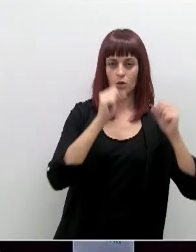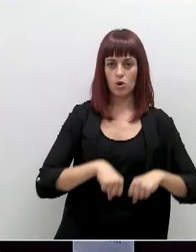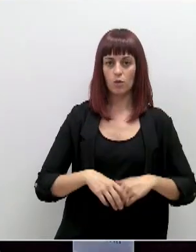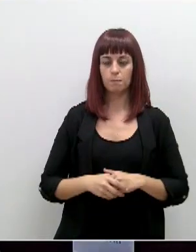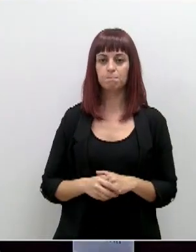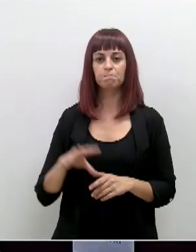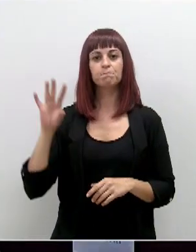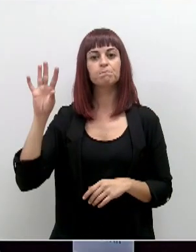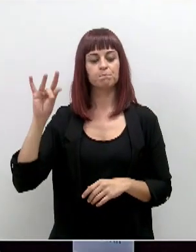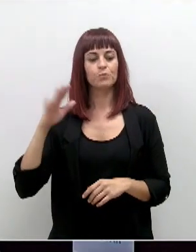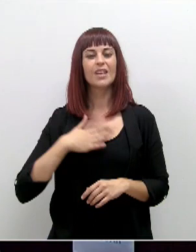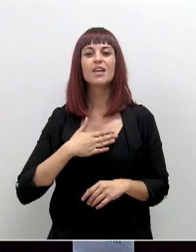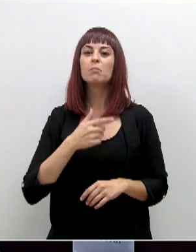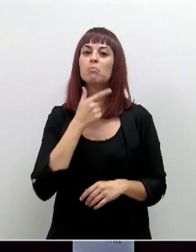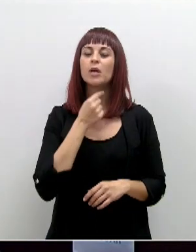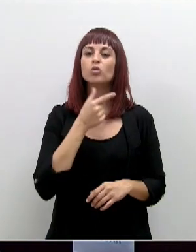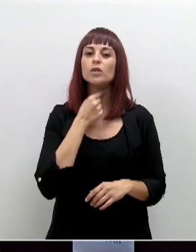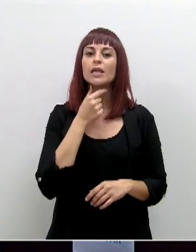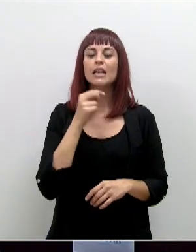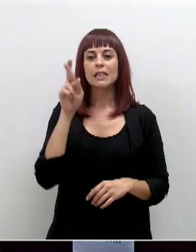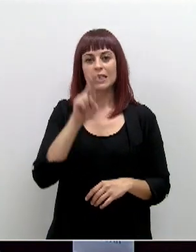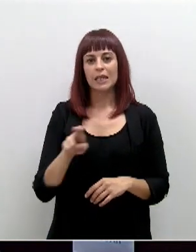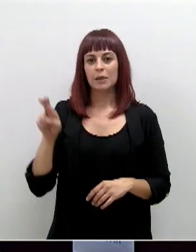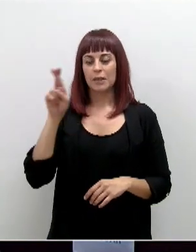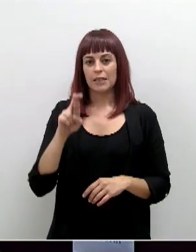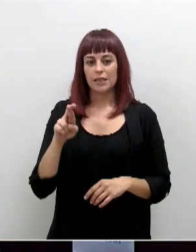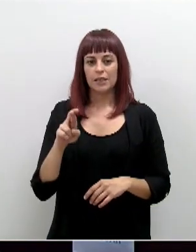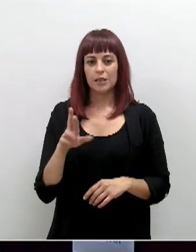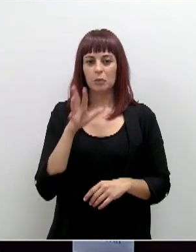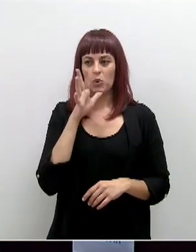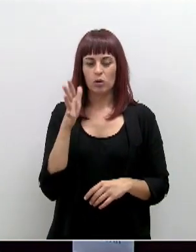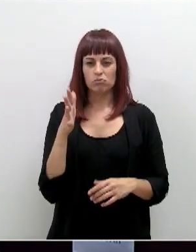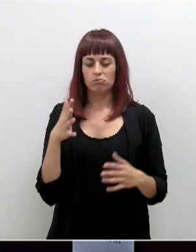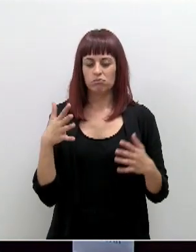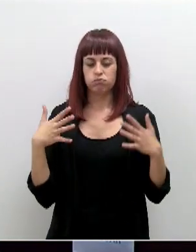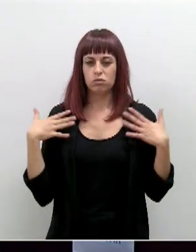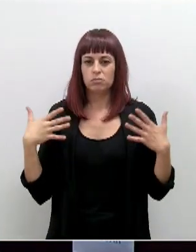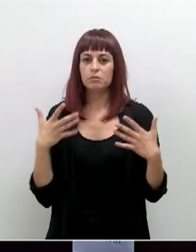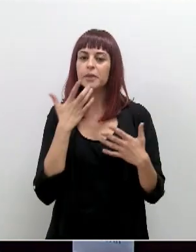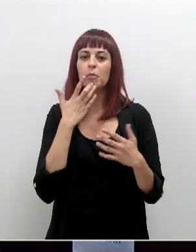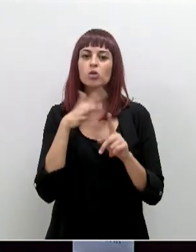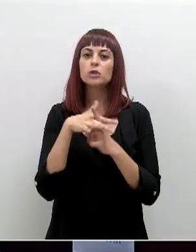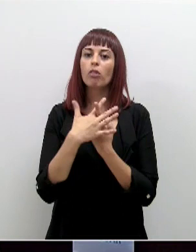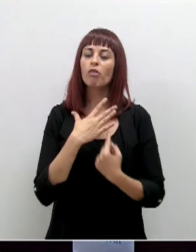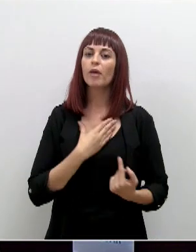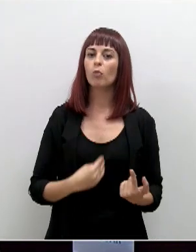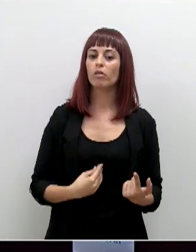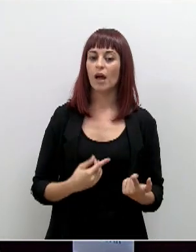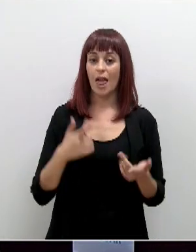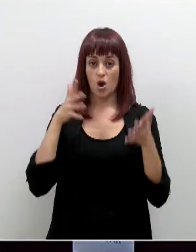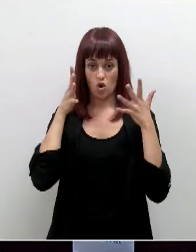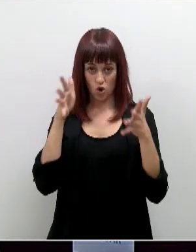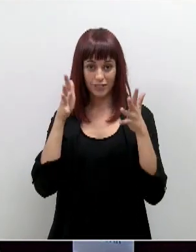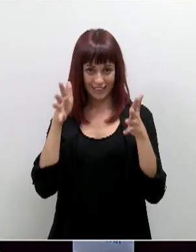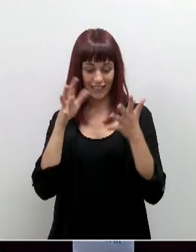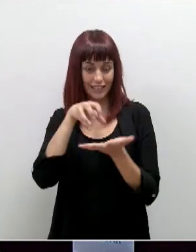Sí, a mí me gustaría insistir en esta... En sorprende un poco el caso de Murcia, puesto que desde la consejería llevan